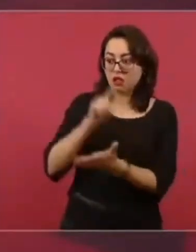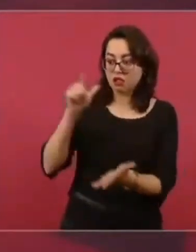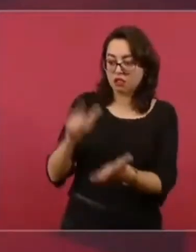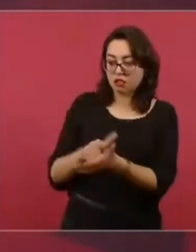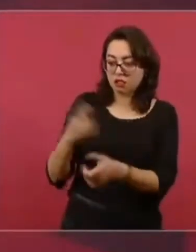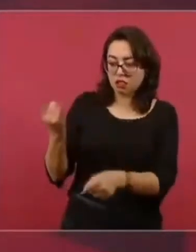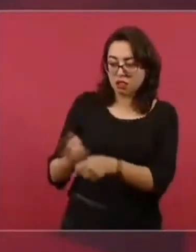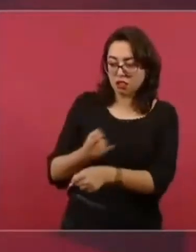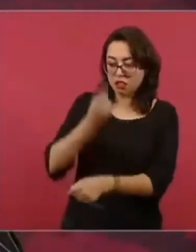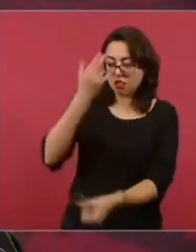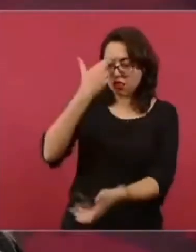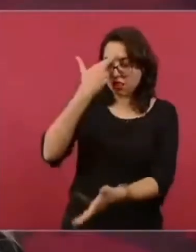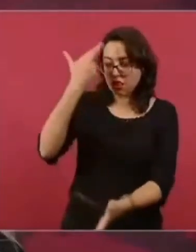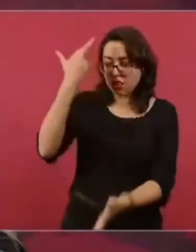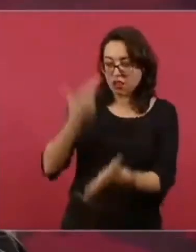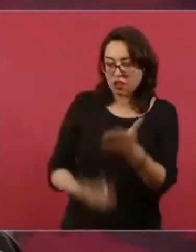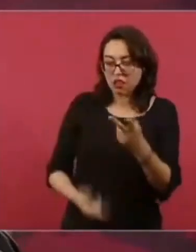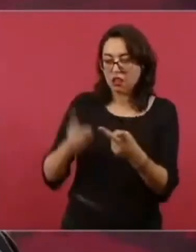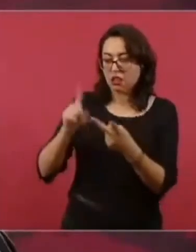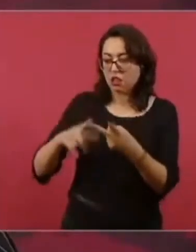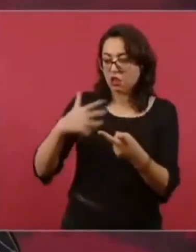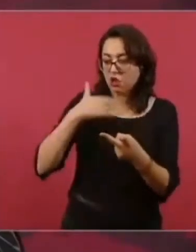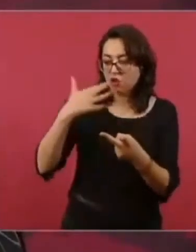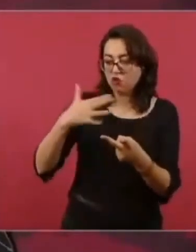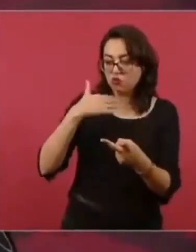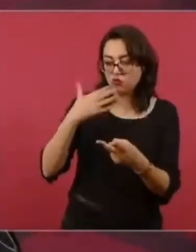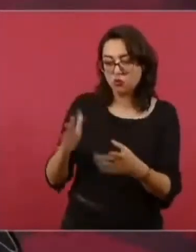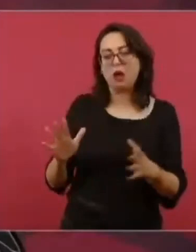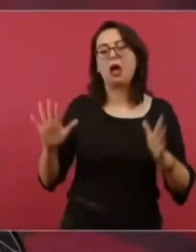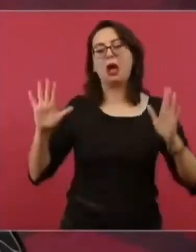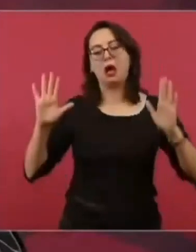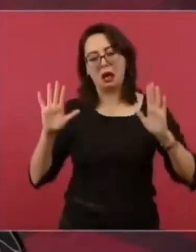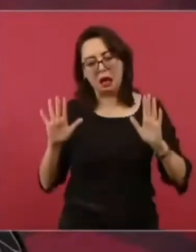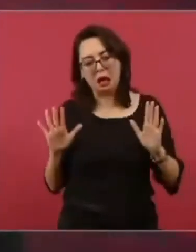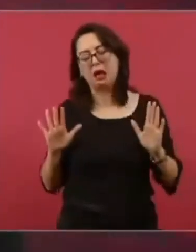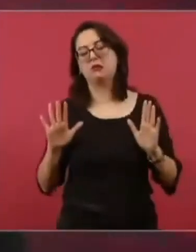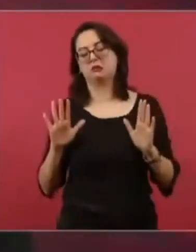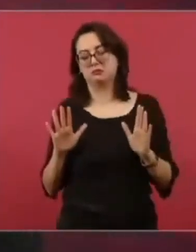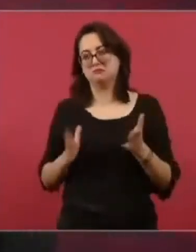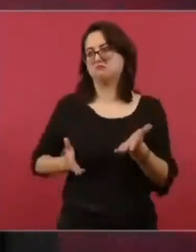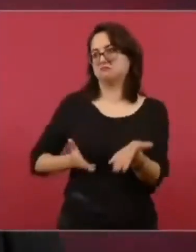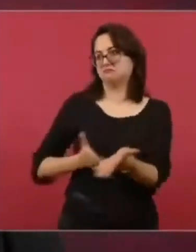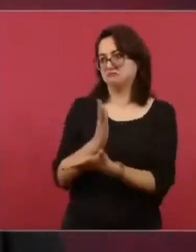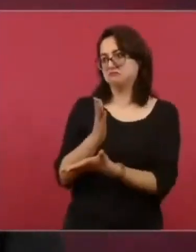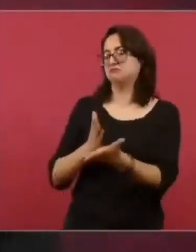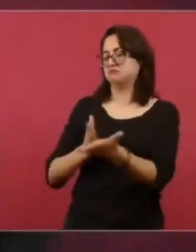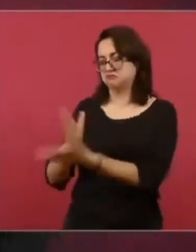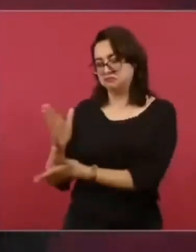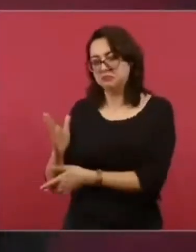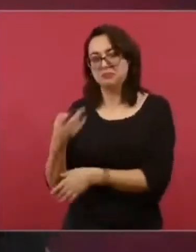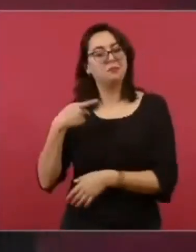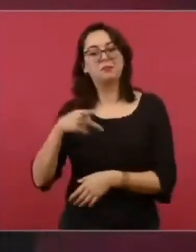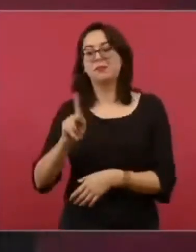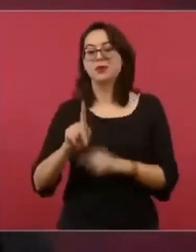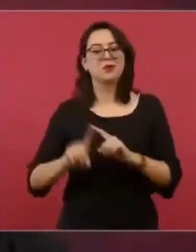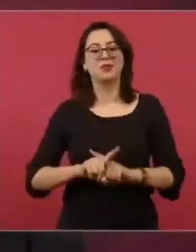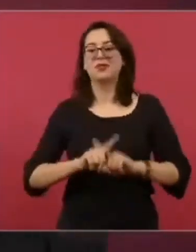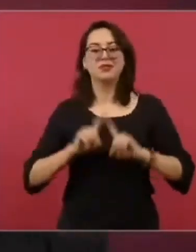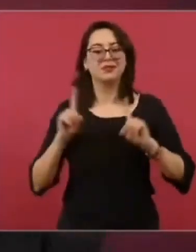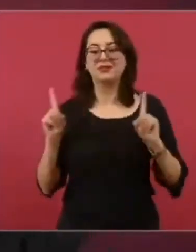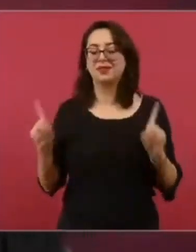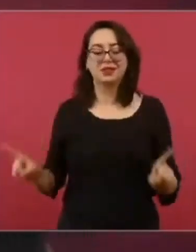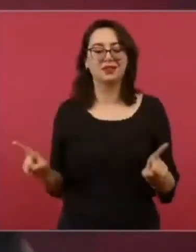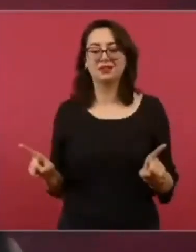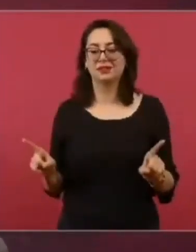O hay actos de corrupción. Pues sí. Pero no es por eso. Acuérdense que